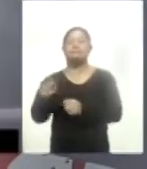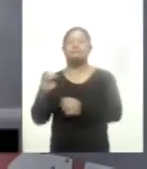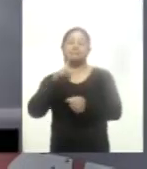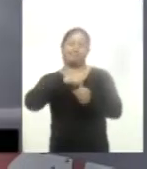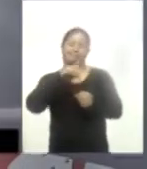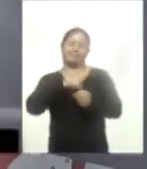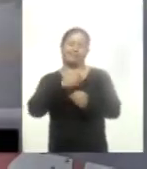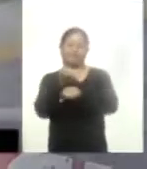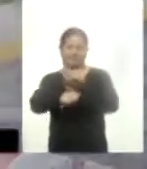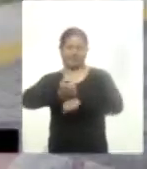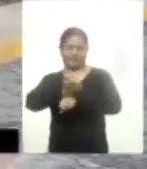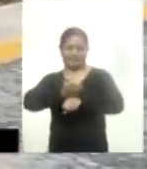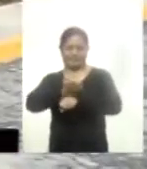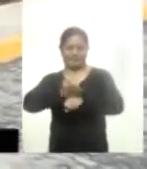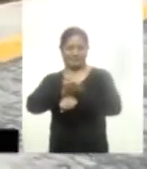de sangre.